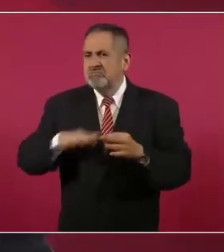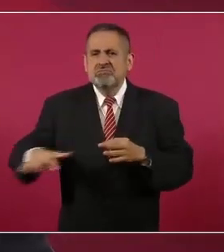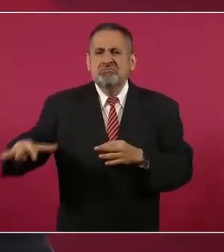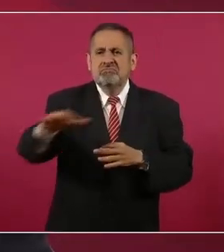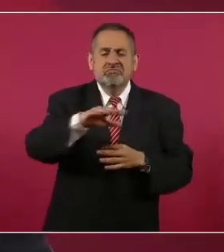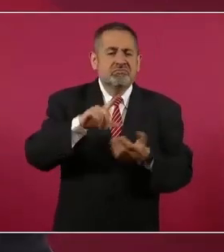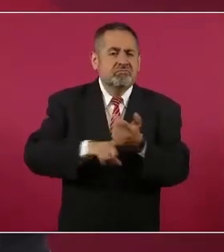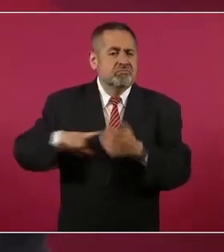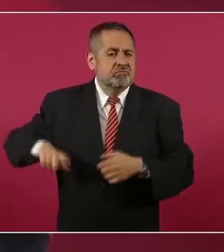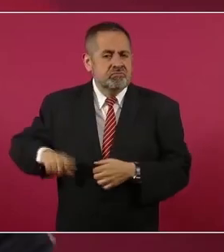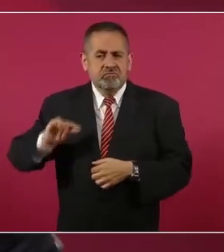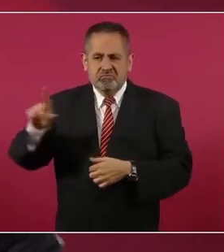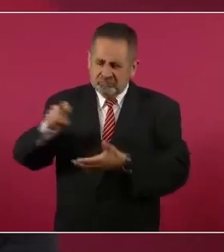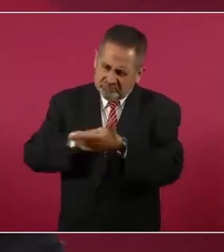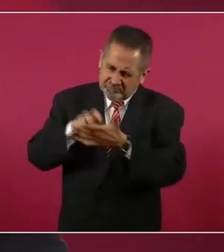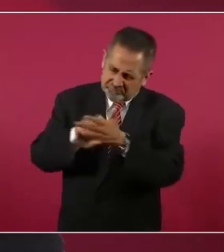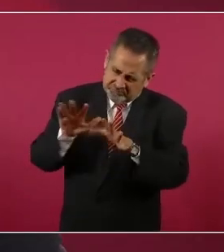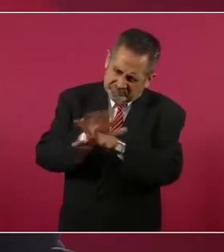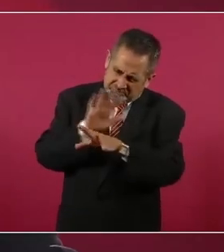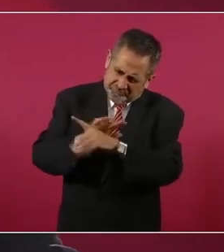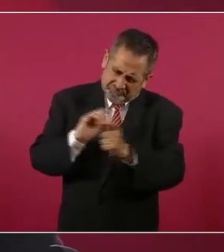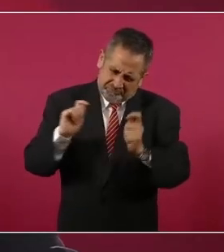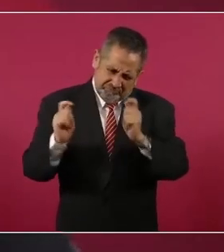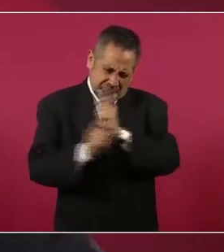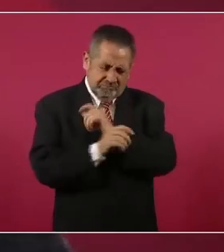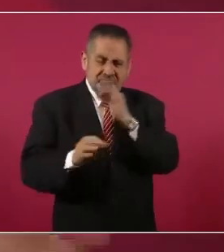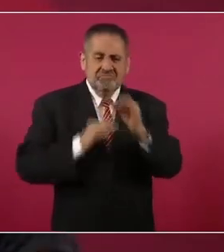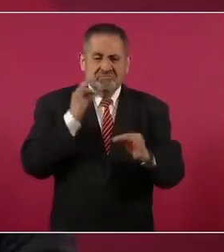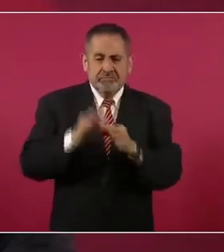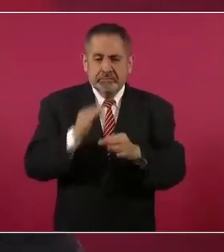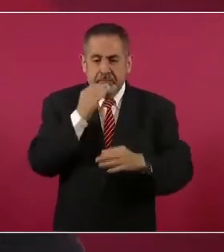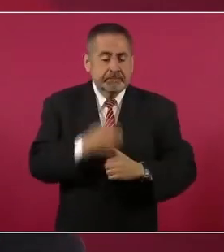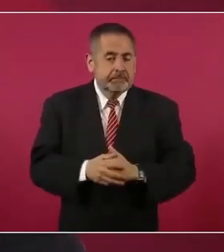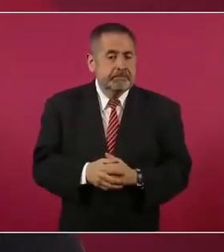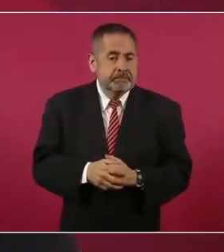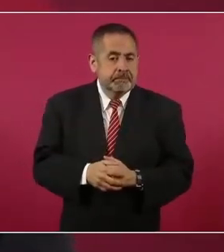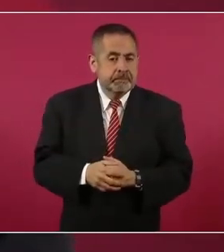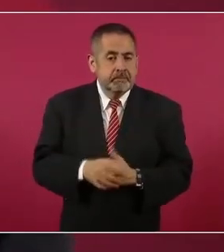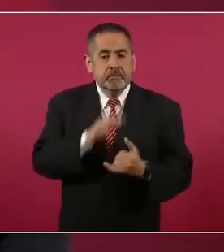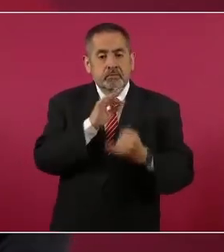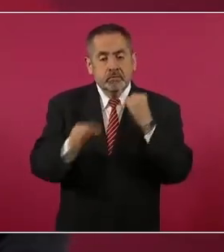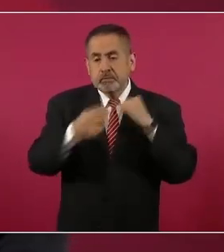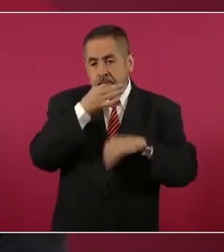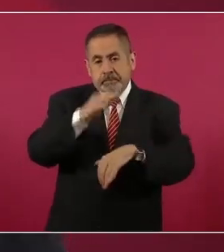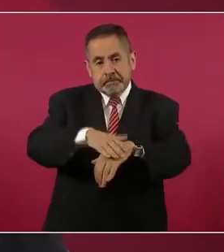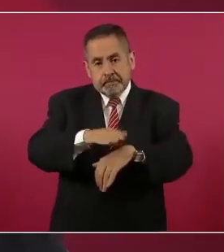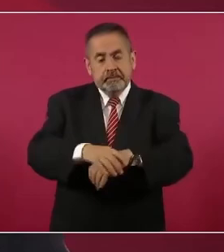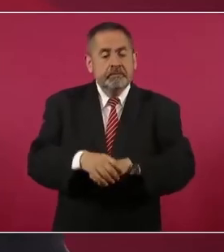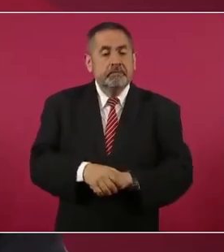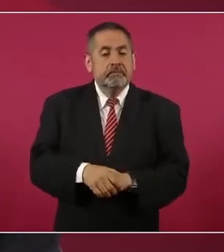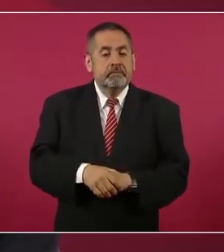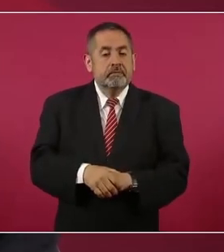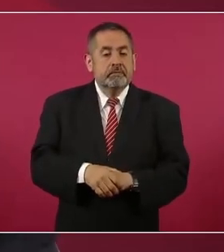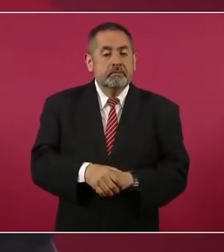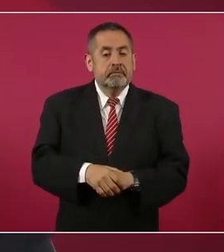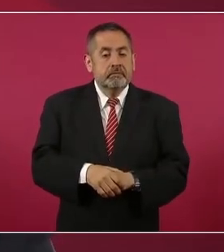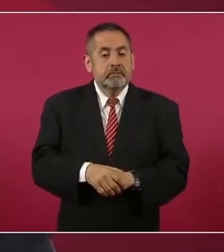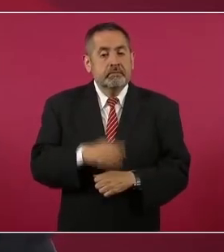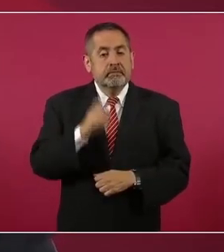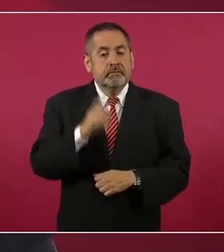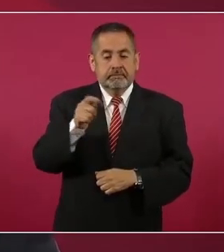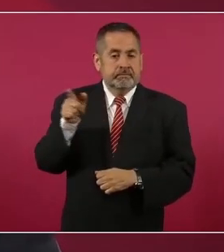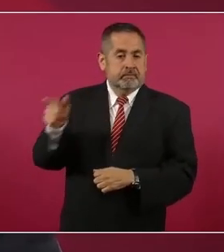y es lo que estamos haciendo. Y termino diciendo que el almirante